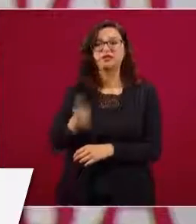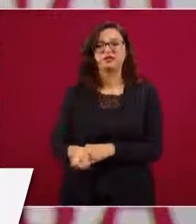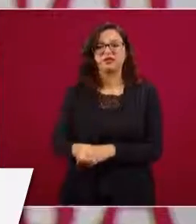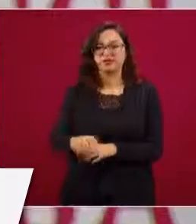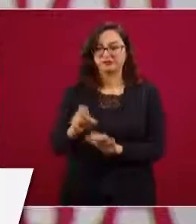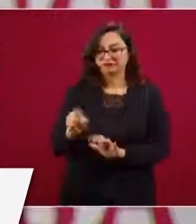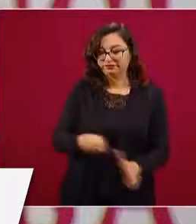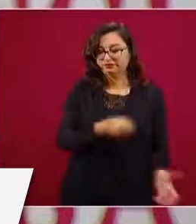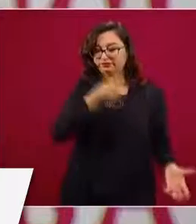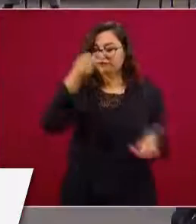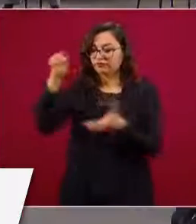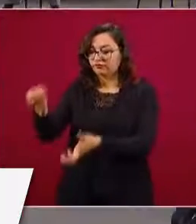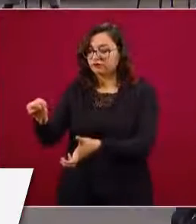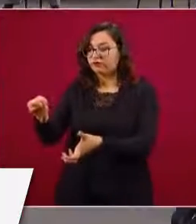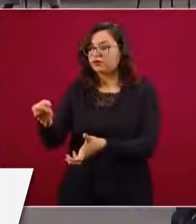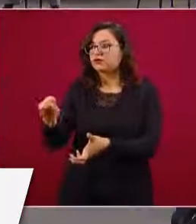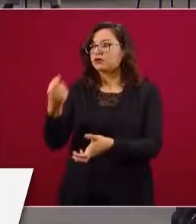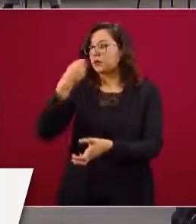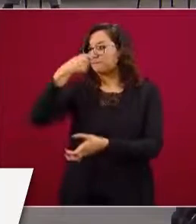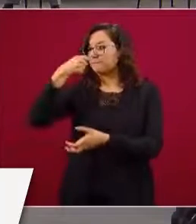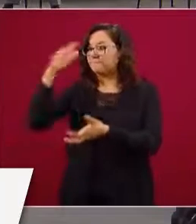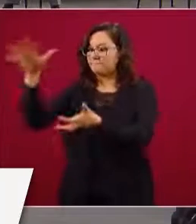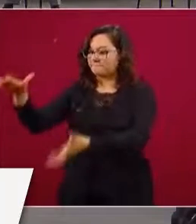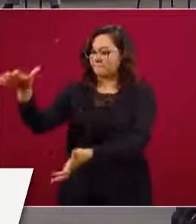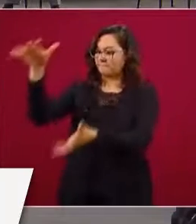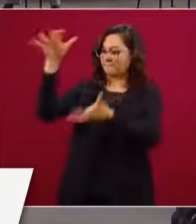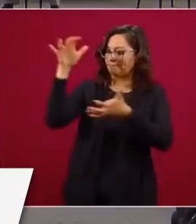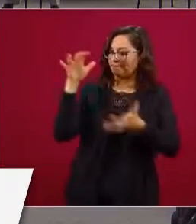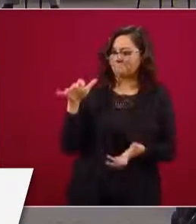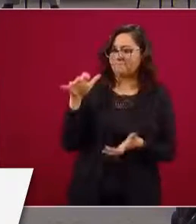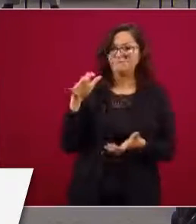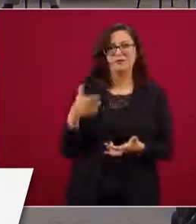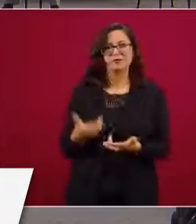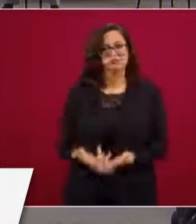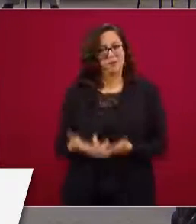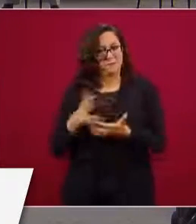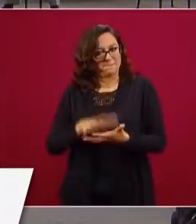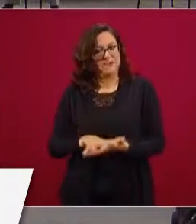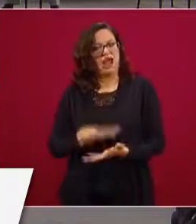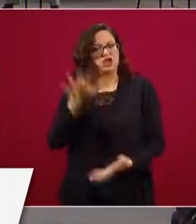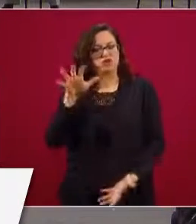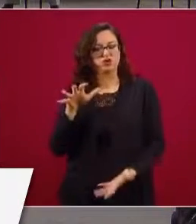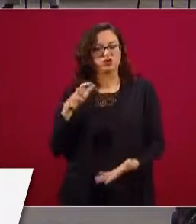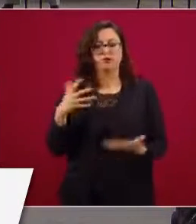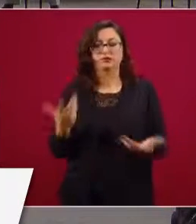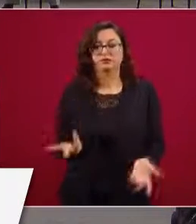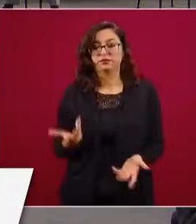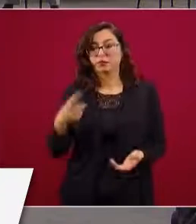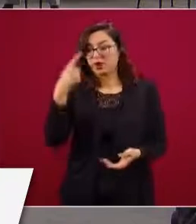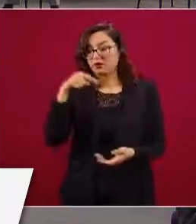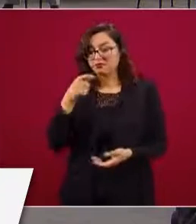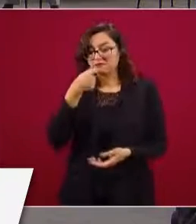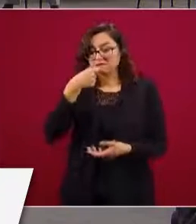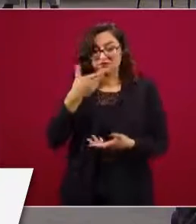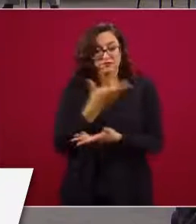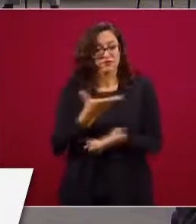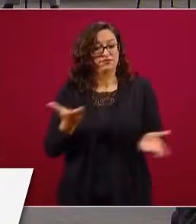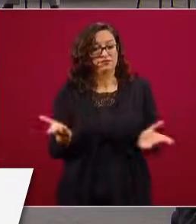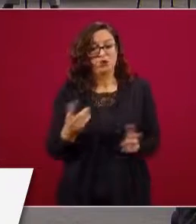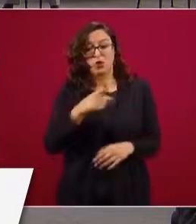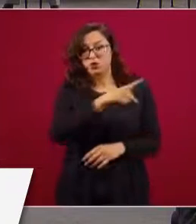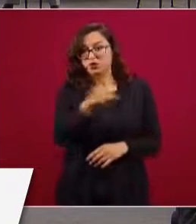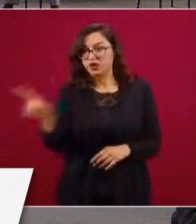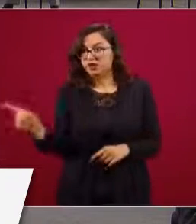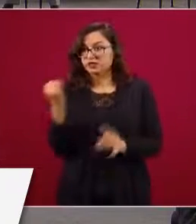posible para nuestro país, para los contribuyentes que son los que están pagando esta operación, para comprar los